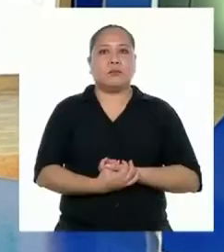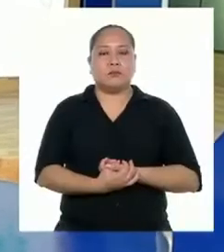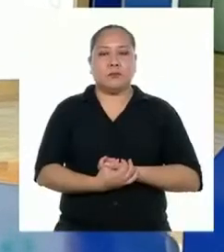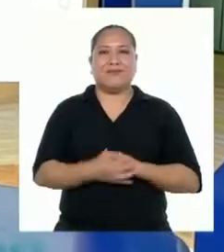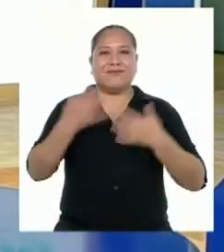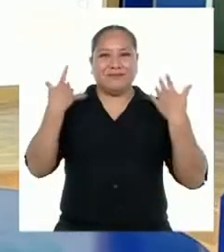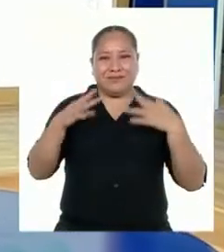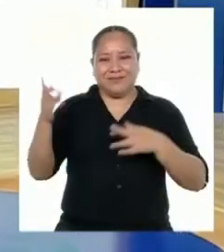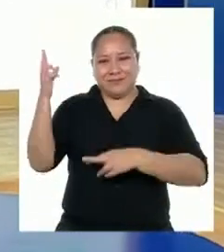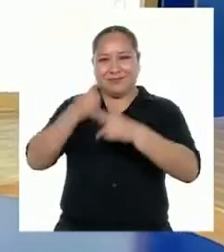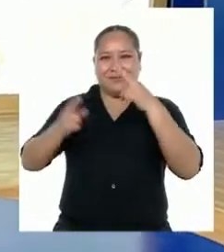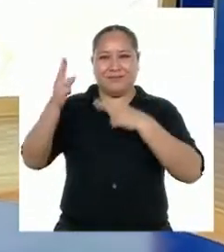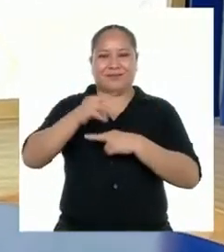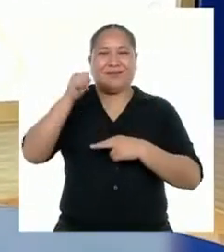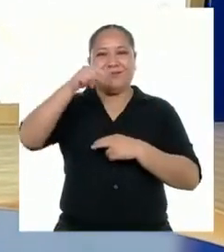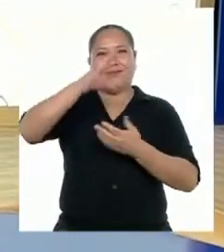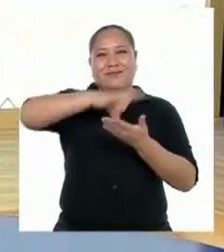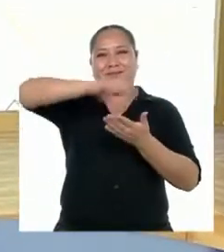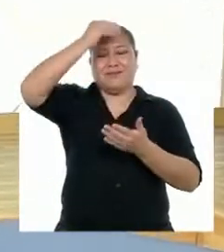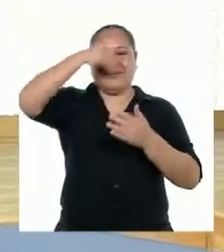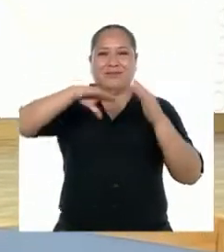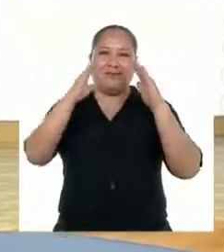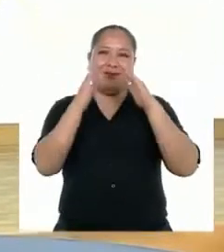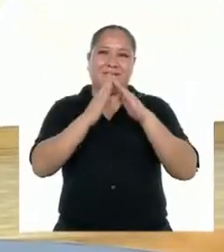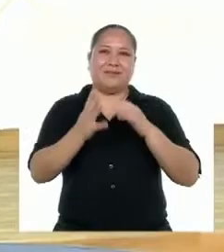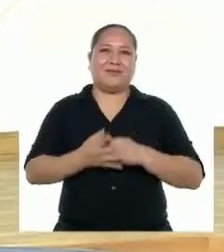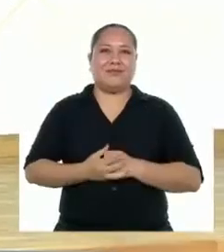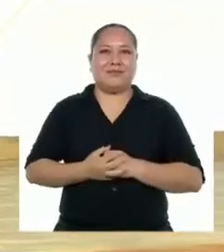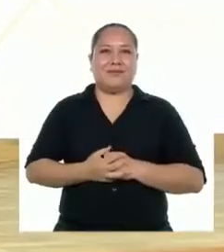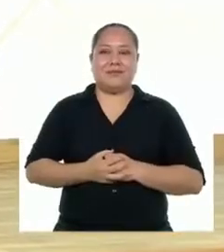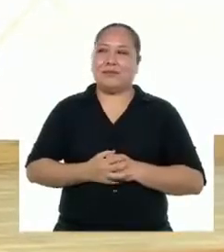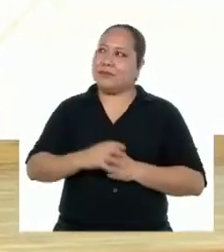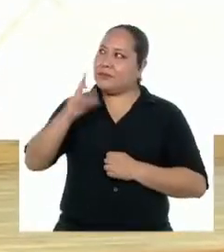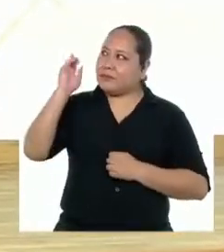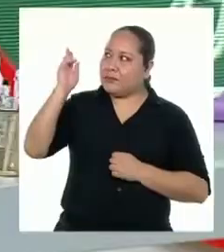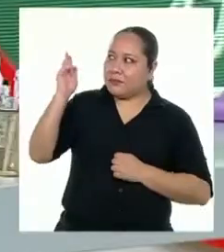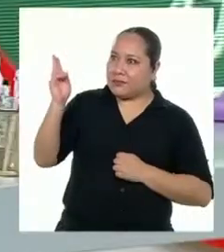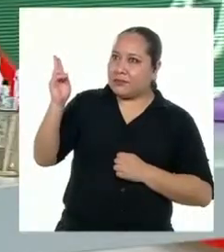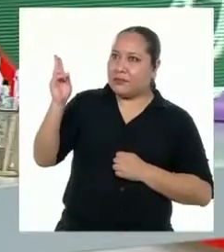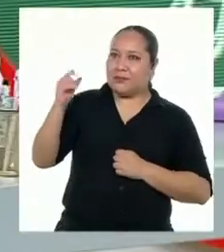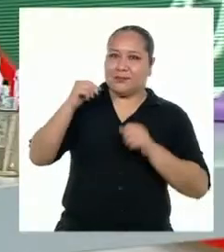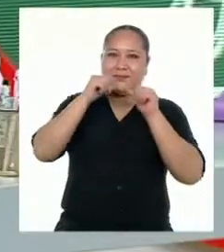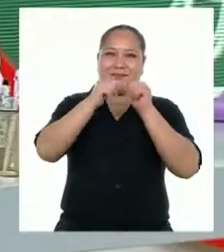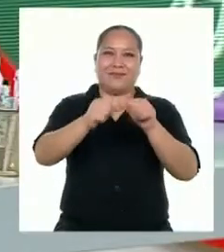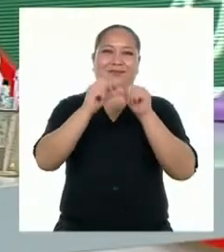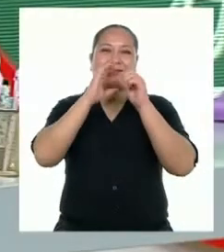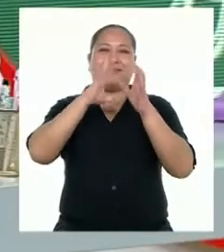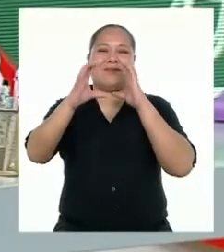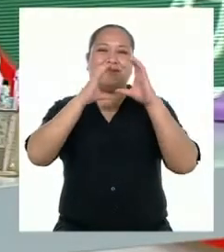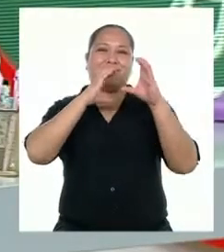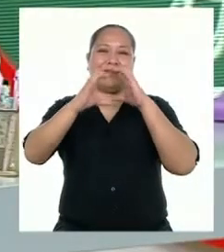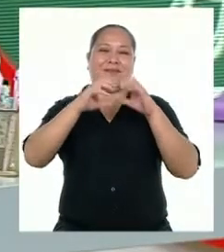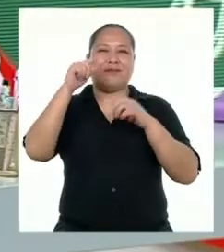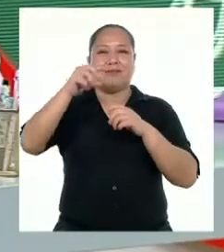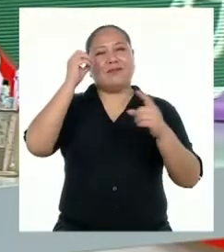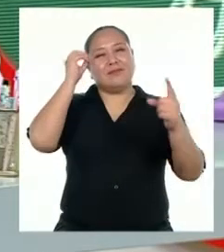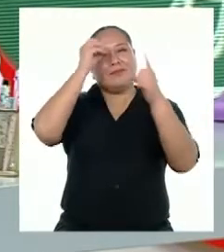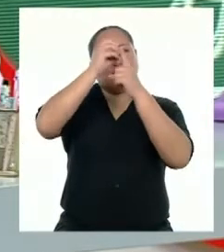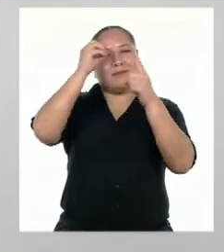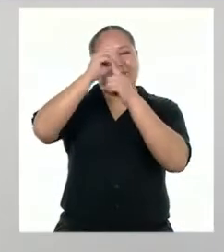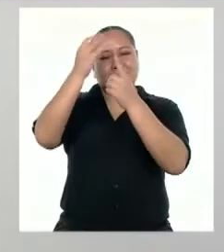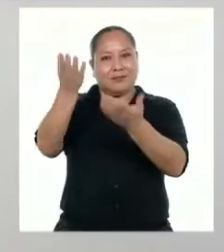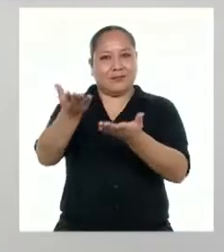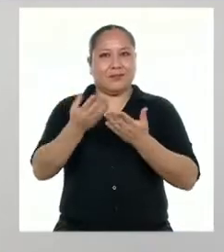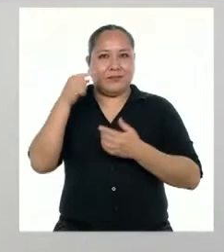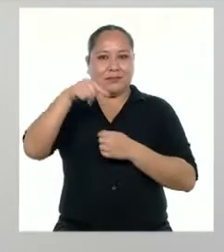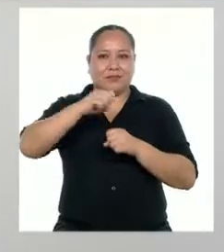¡Estamos de vuelta en Aprendo en Casa! Profesora, sigamos hablando de los retos que ha traído esta pandemia.